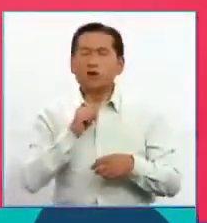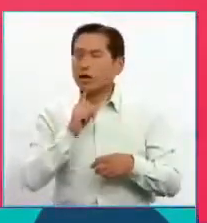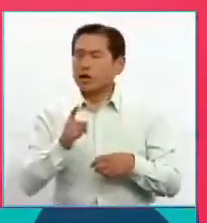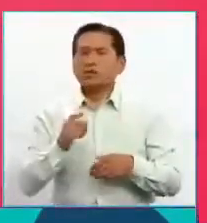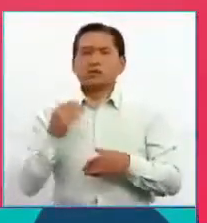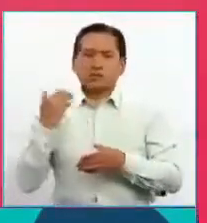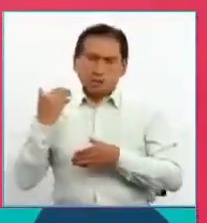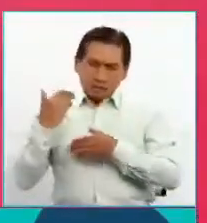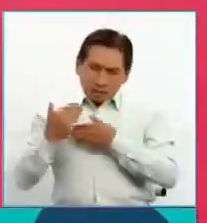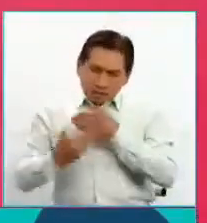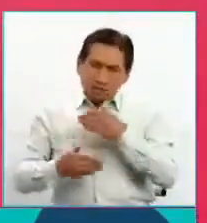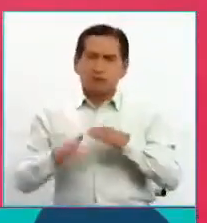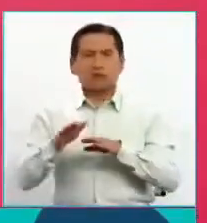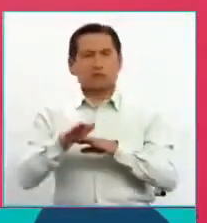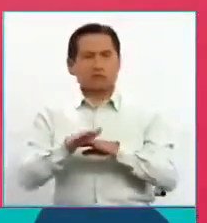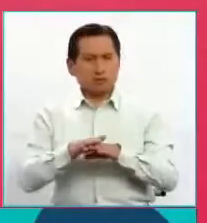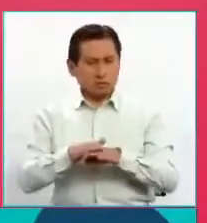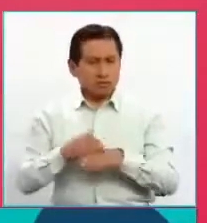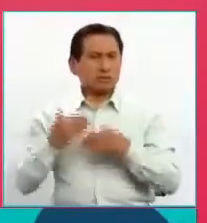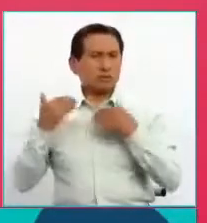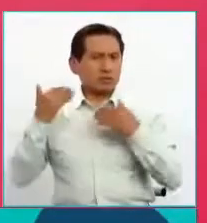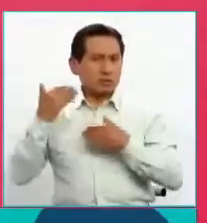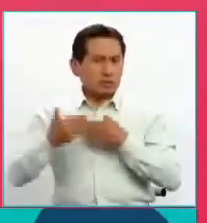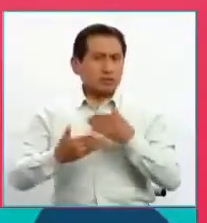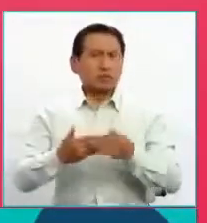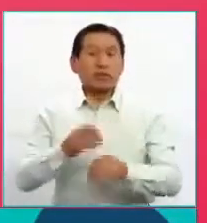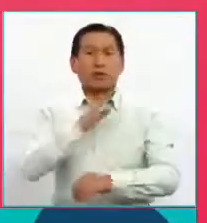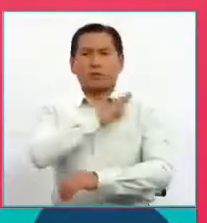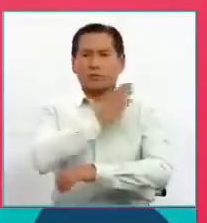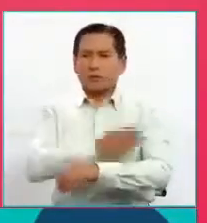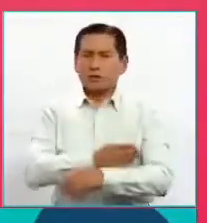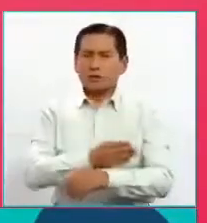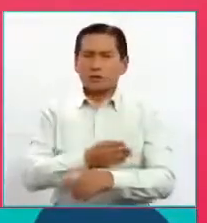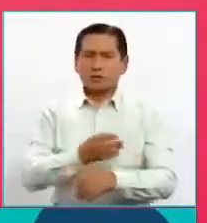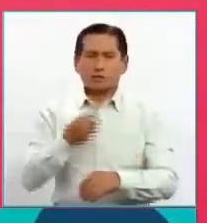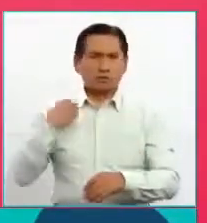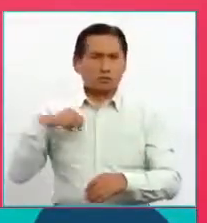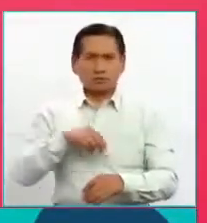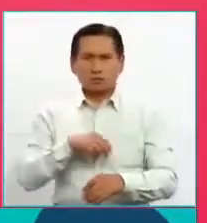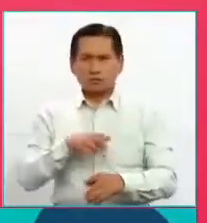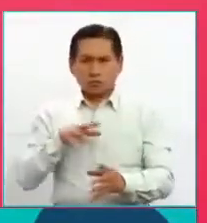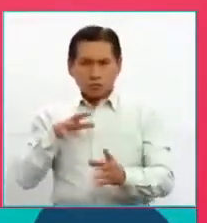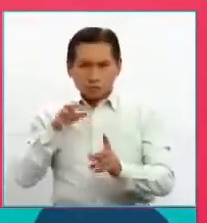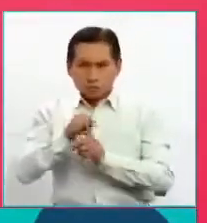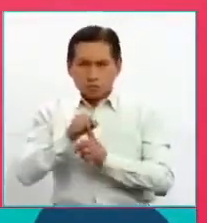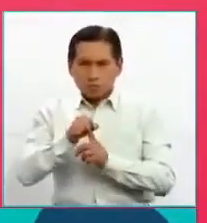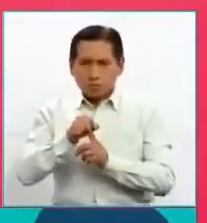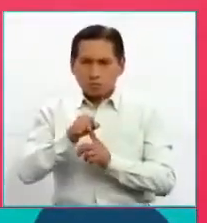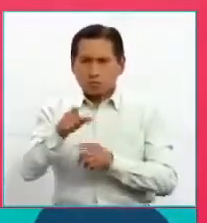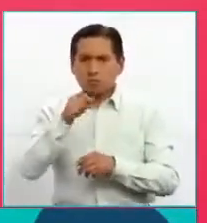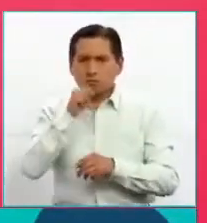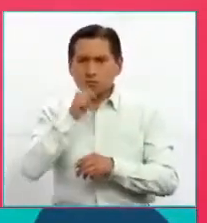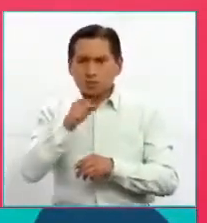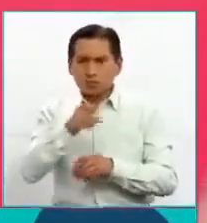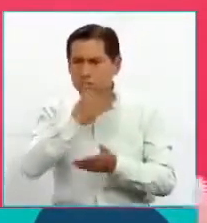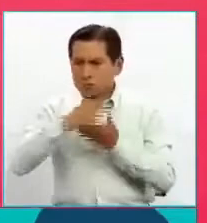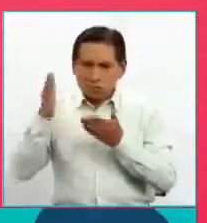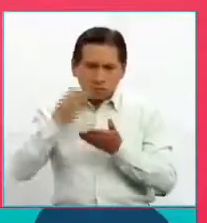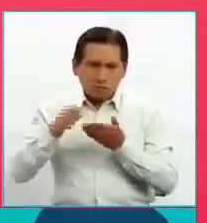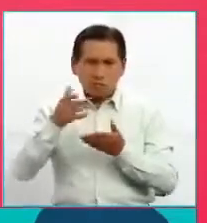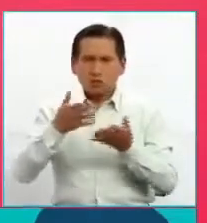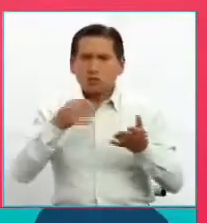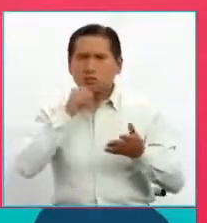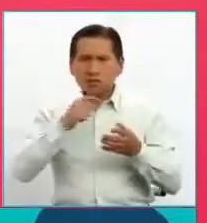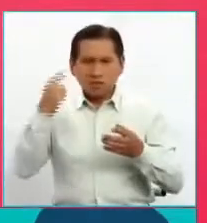proceso que hay que trabajar, porque vamos a ir con fuerza, con torpeza, a descolonizar, a despatriarcalizar el Estado